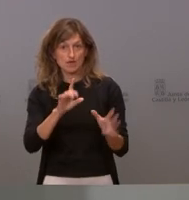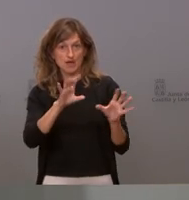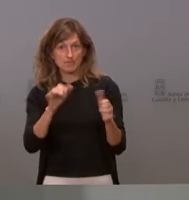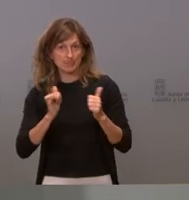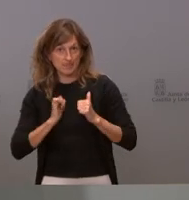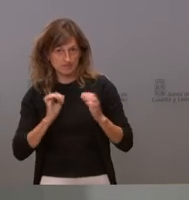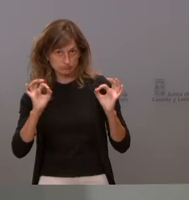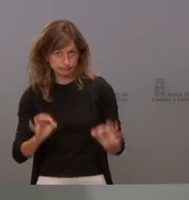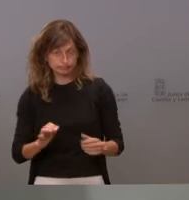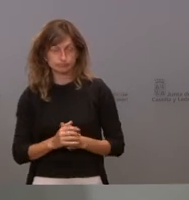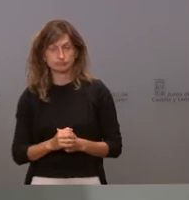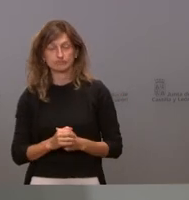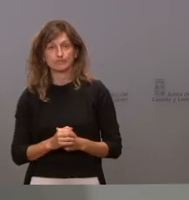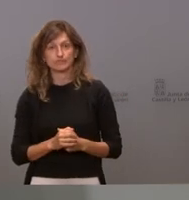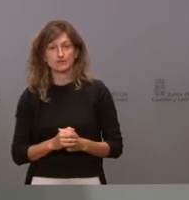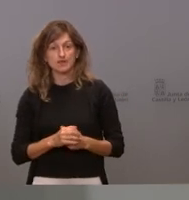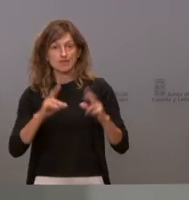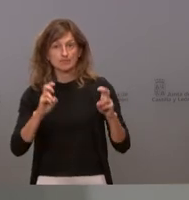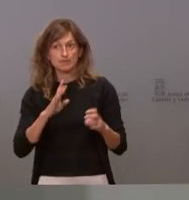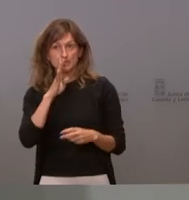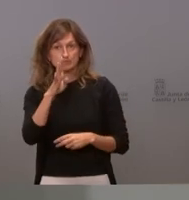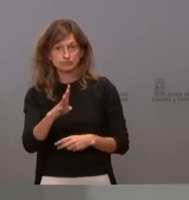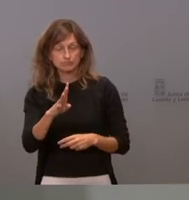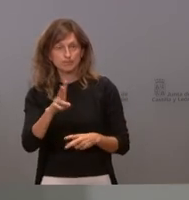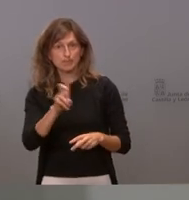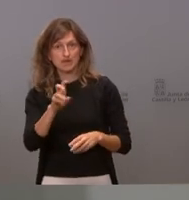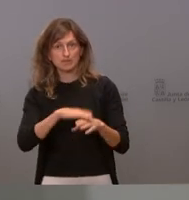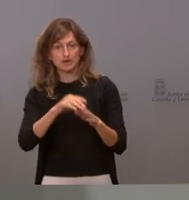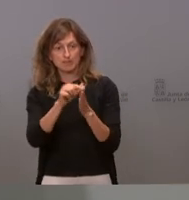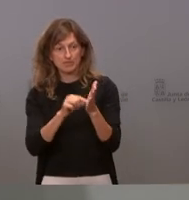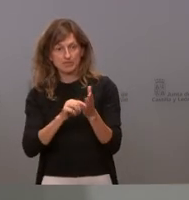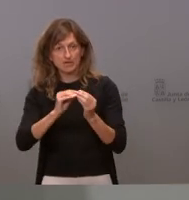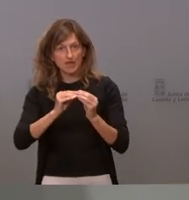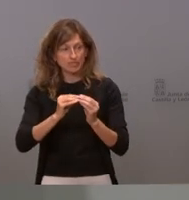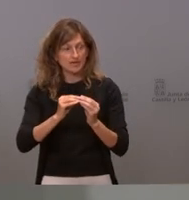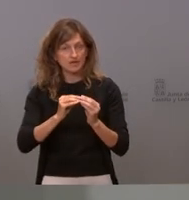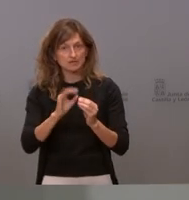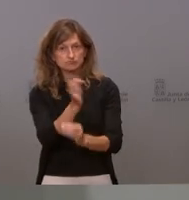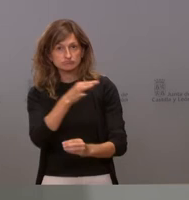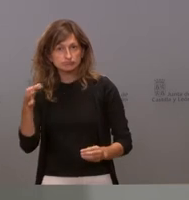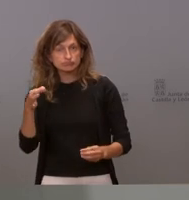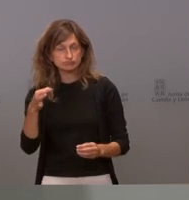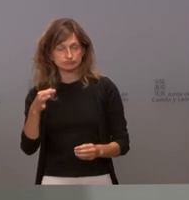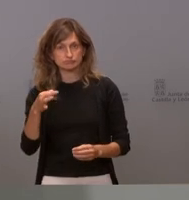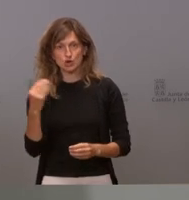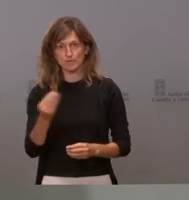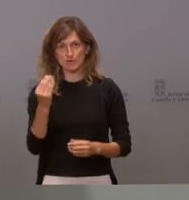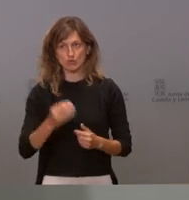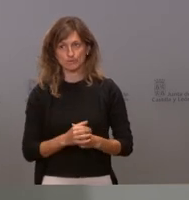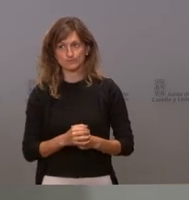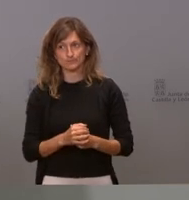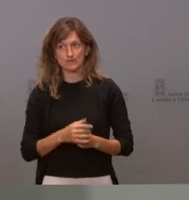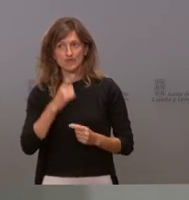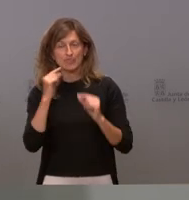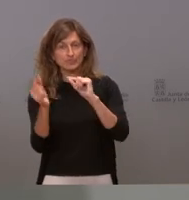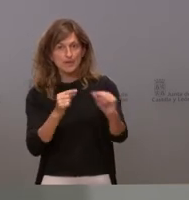necesitamos una una legislación que nos permita tomar medidas que sean lo más eficaces posibles se ha habido un